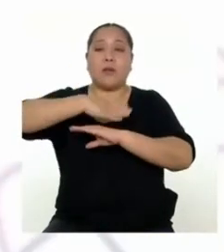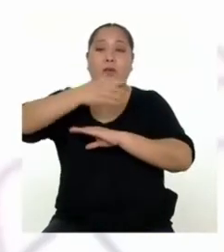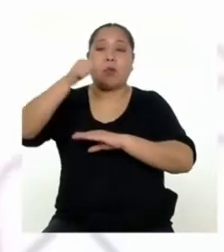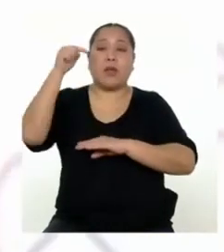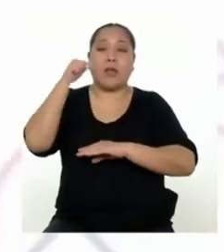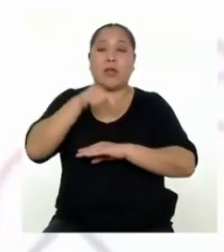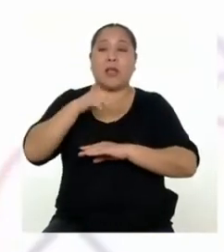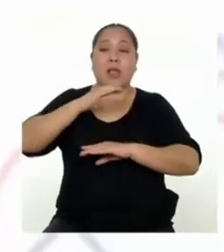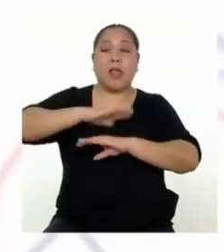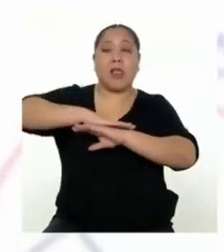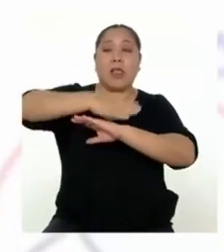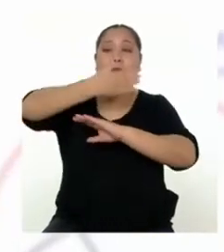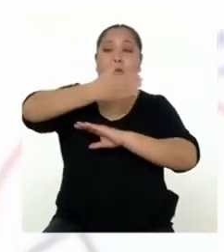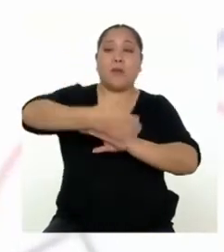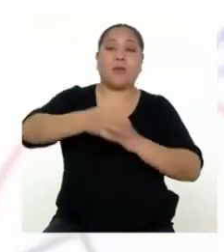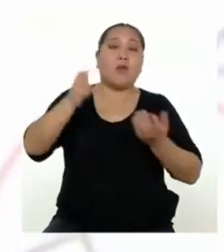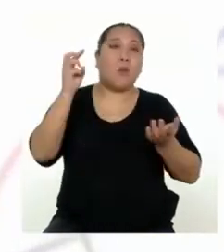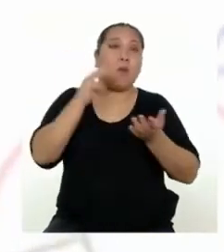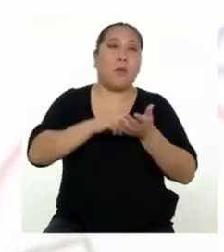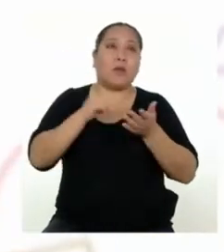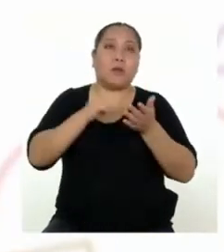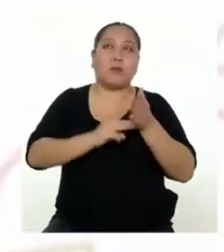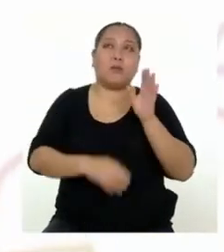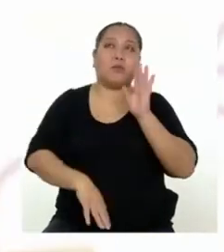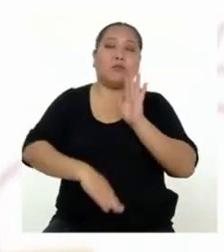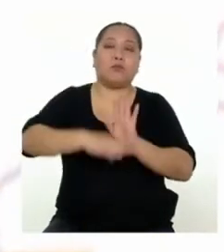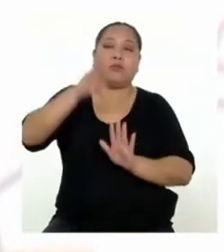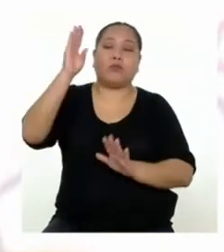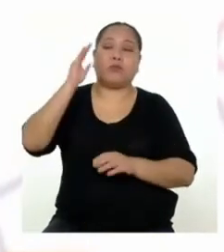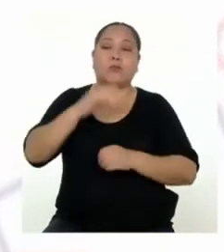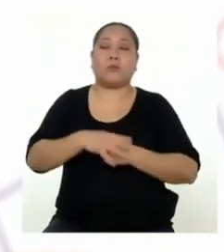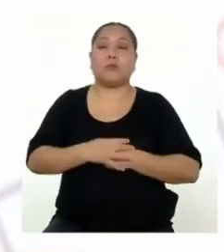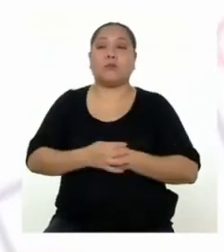última es la que consume más energía.